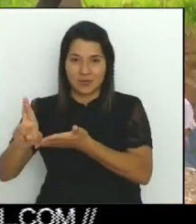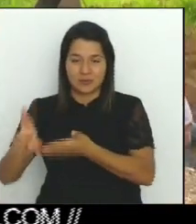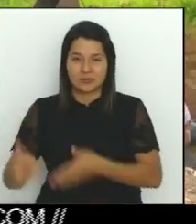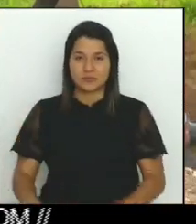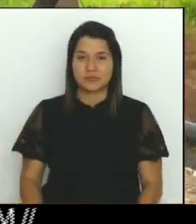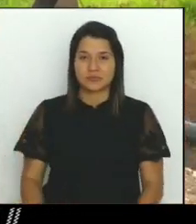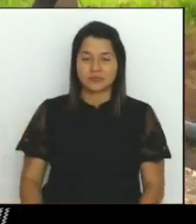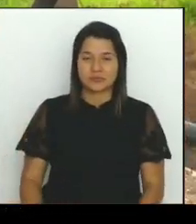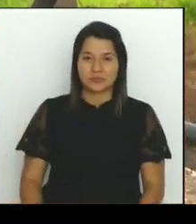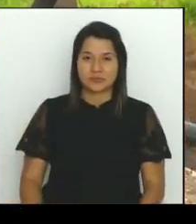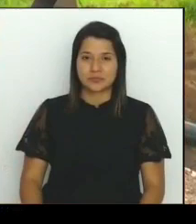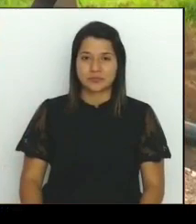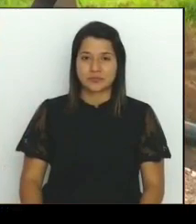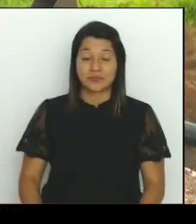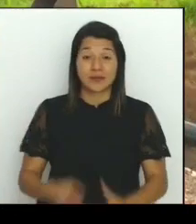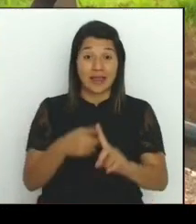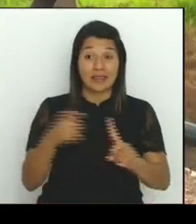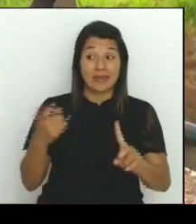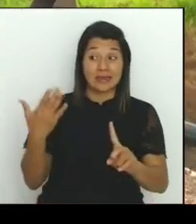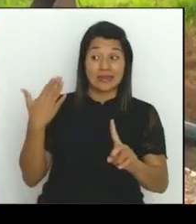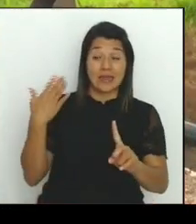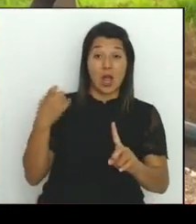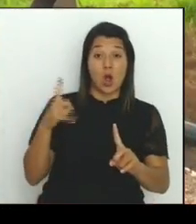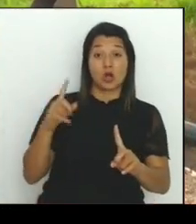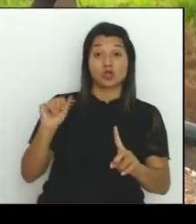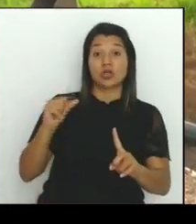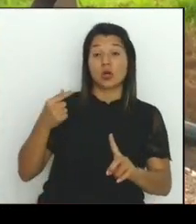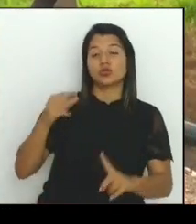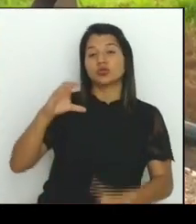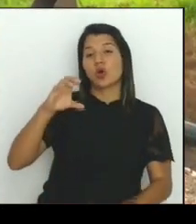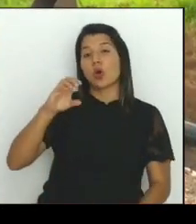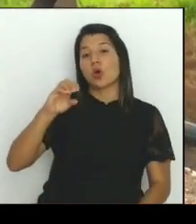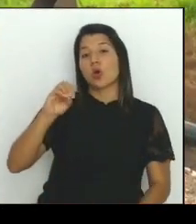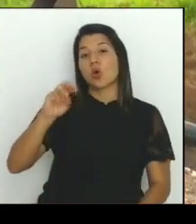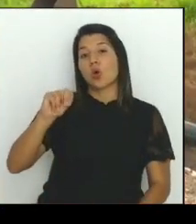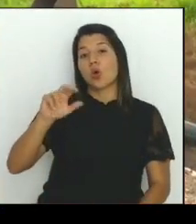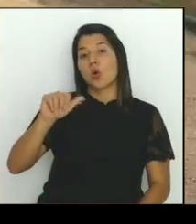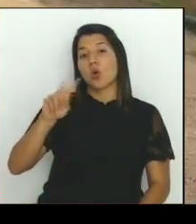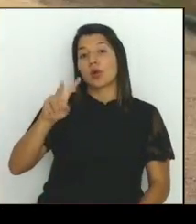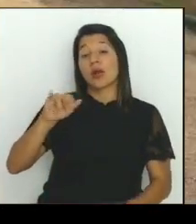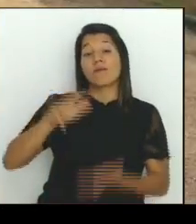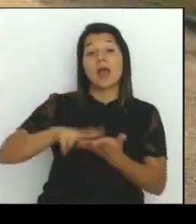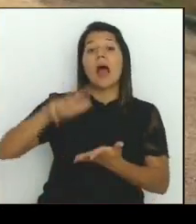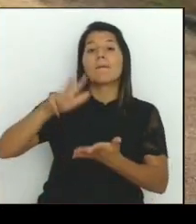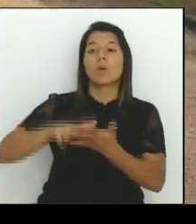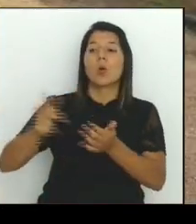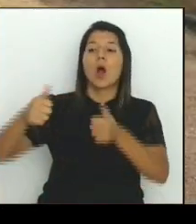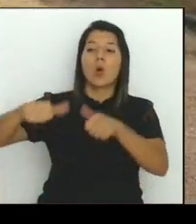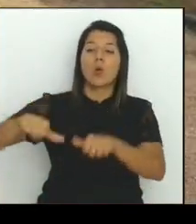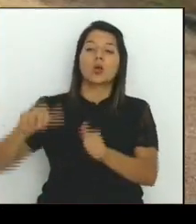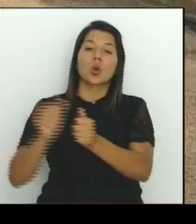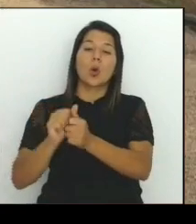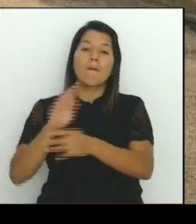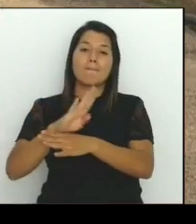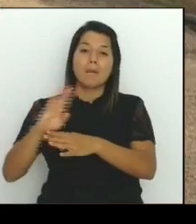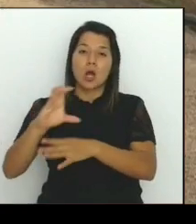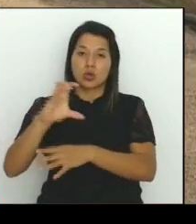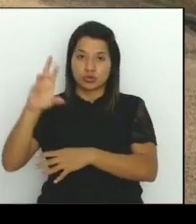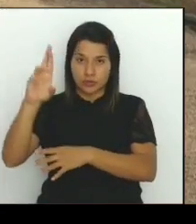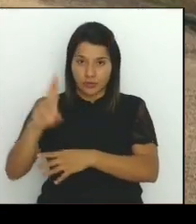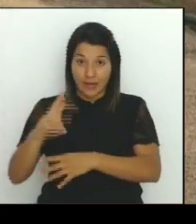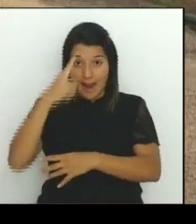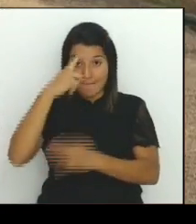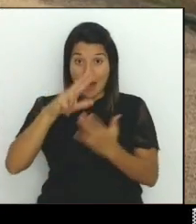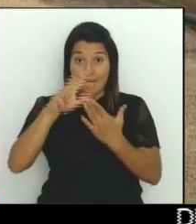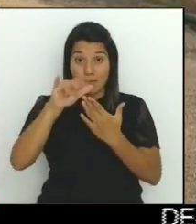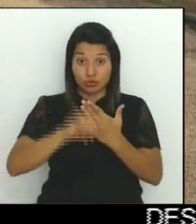Desde el pasado 11 de agosto, el Conavi aprobó el finiquito BCR en el proyecto San José-San Ramón. Después